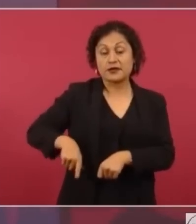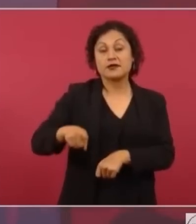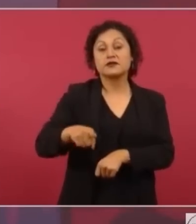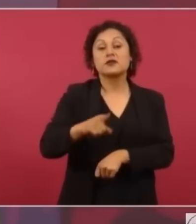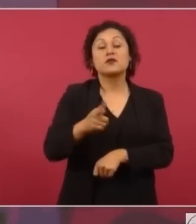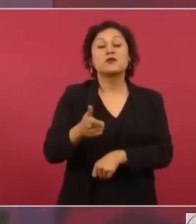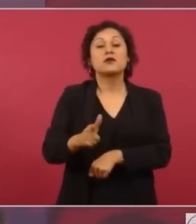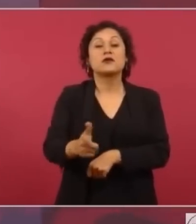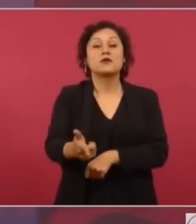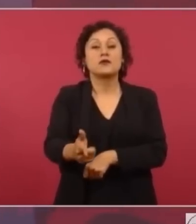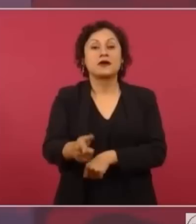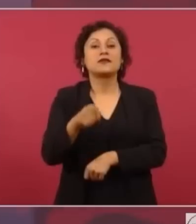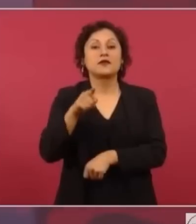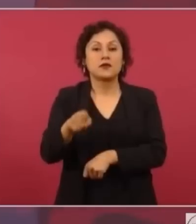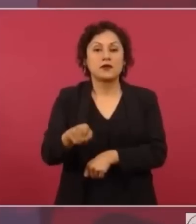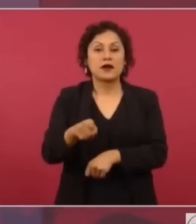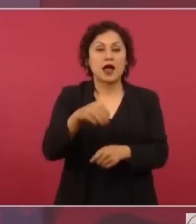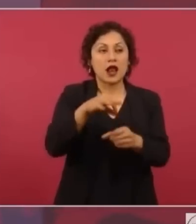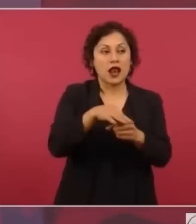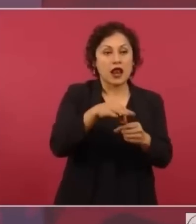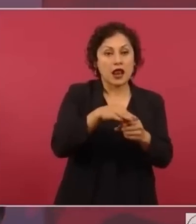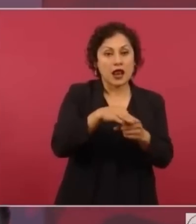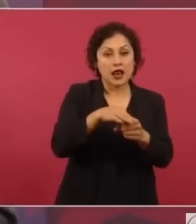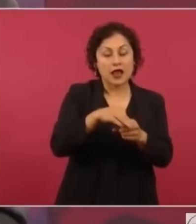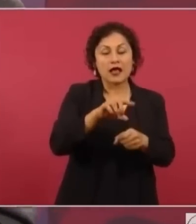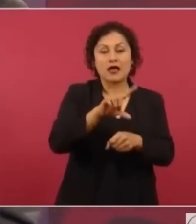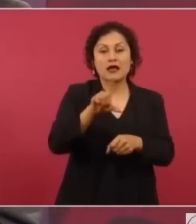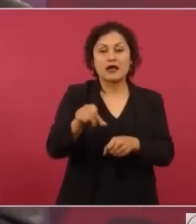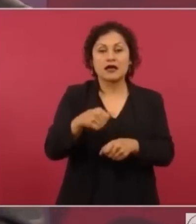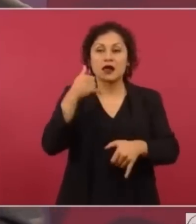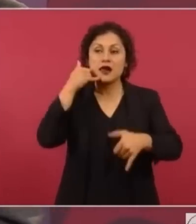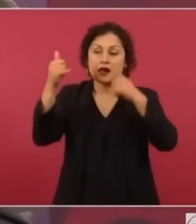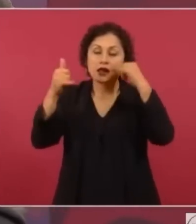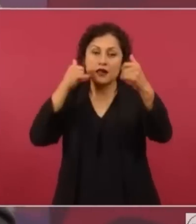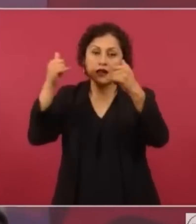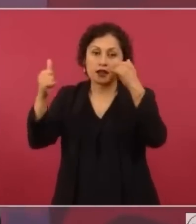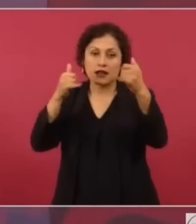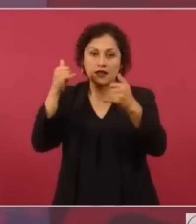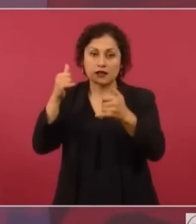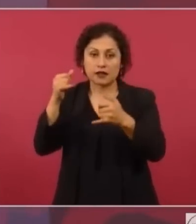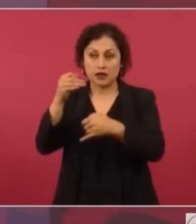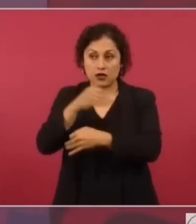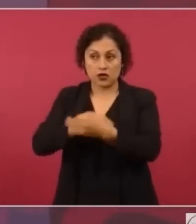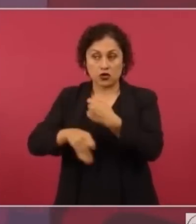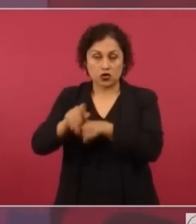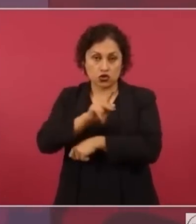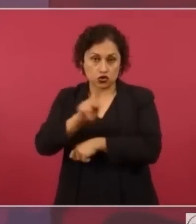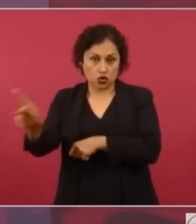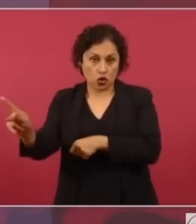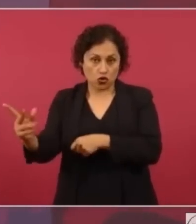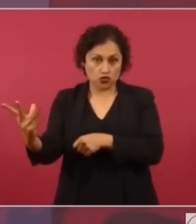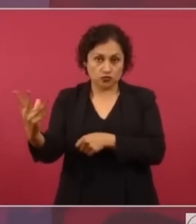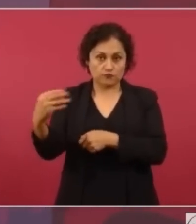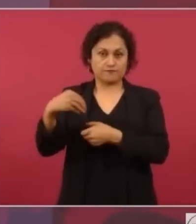y les dice, se van a alinear todos aquí con nosotros,